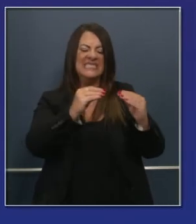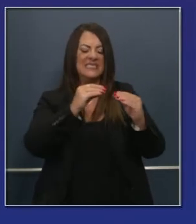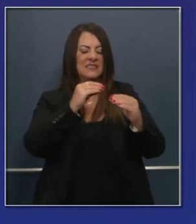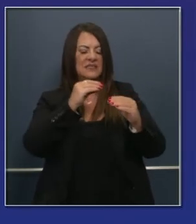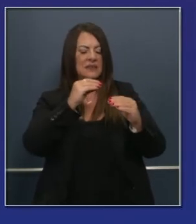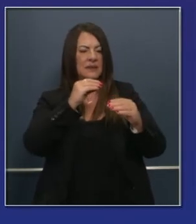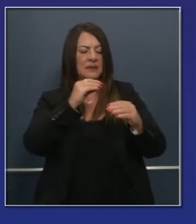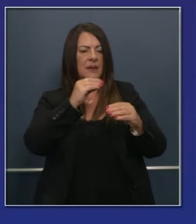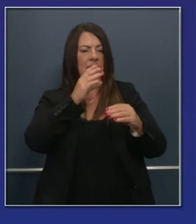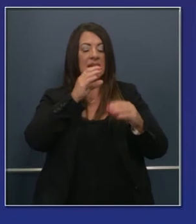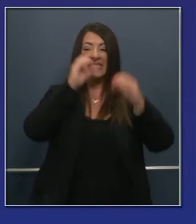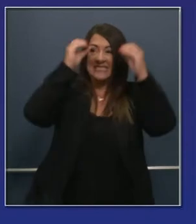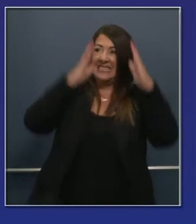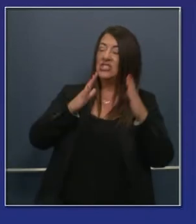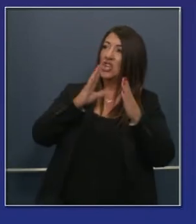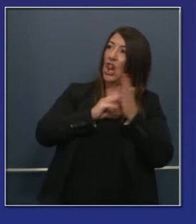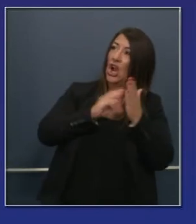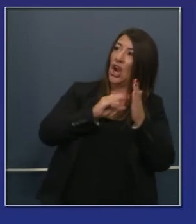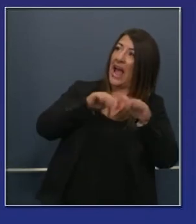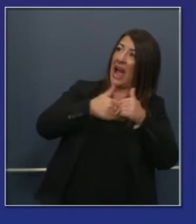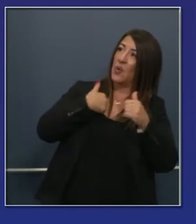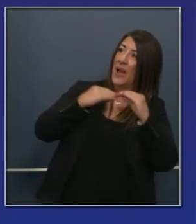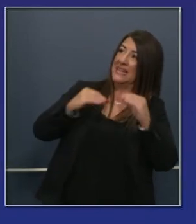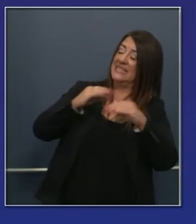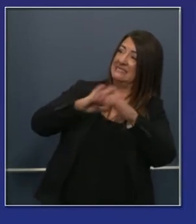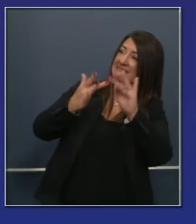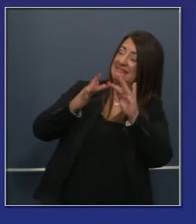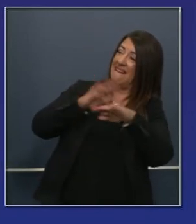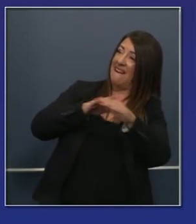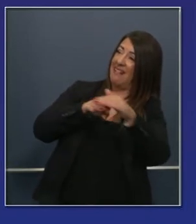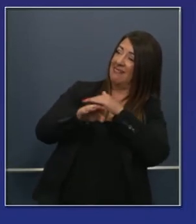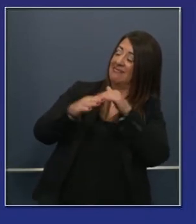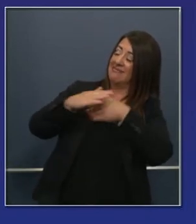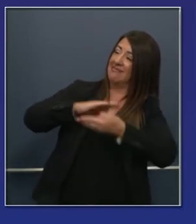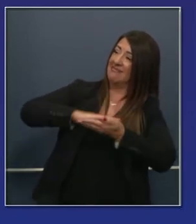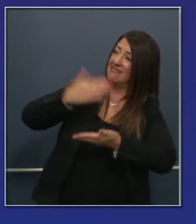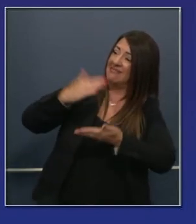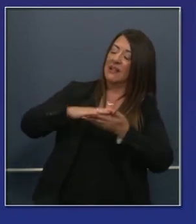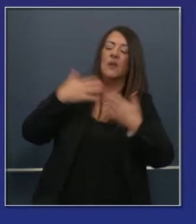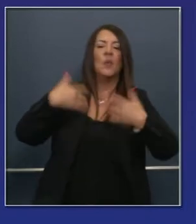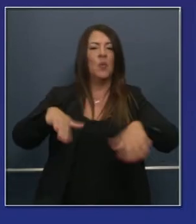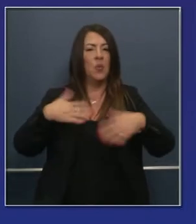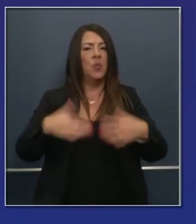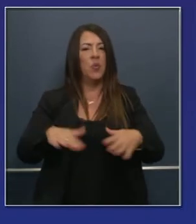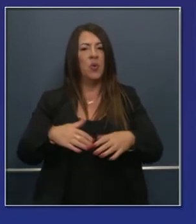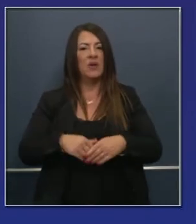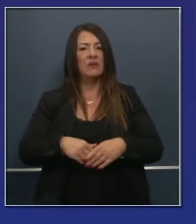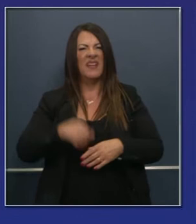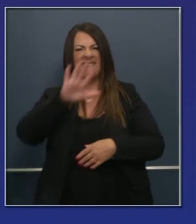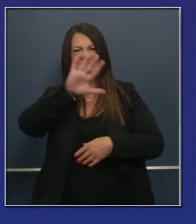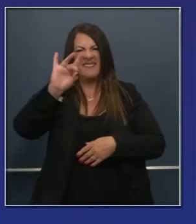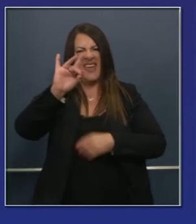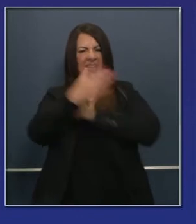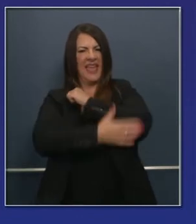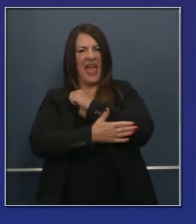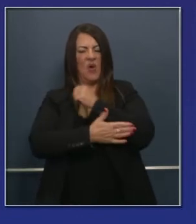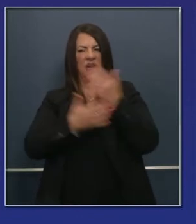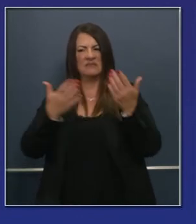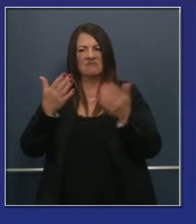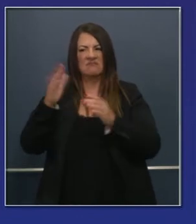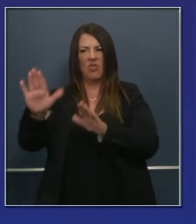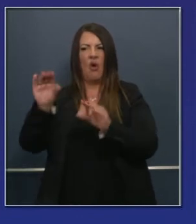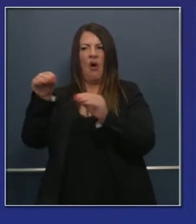casas y cómo los maestros pueden dar clases en línea. Ahora tenemos los 58